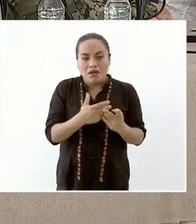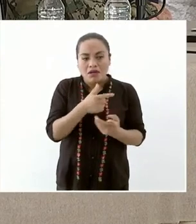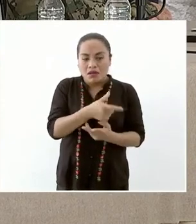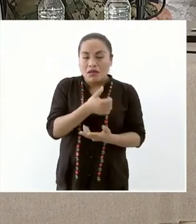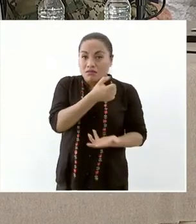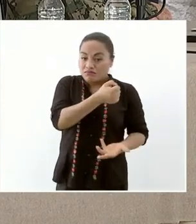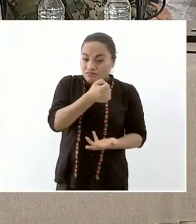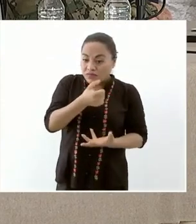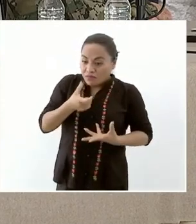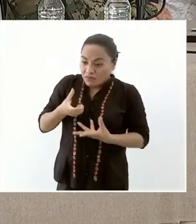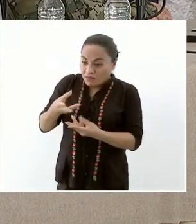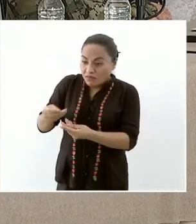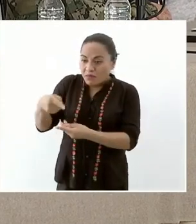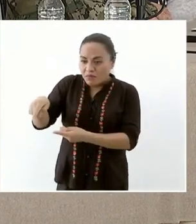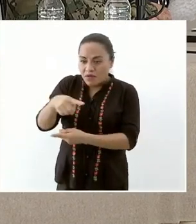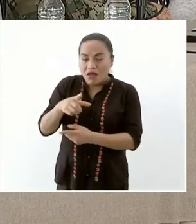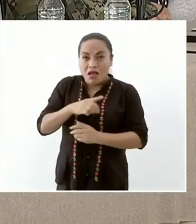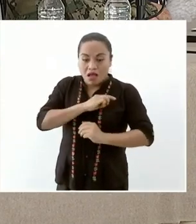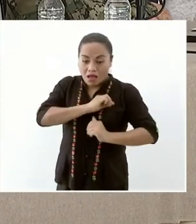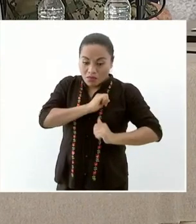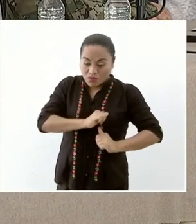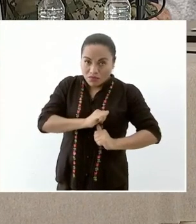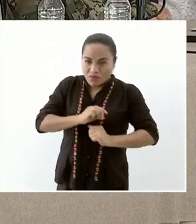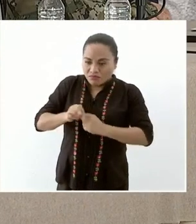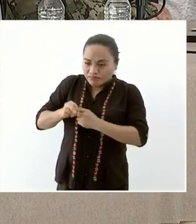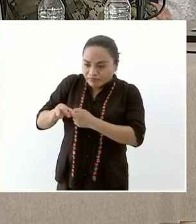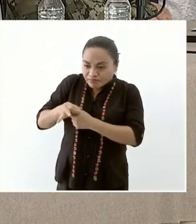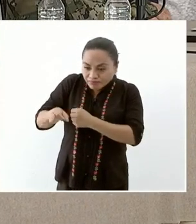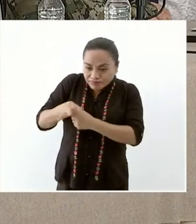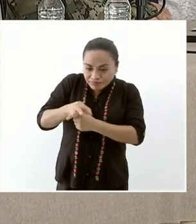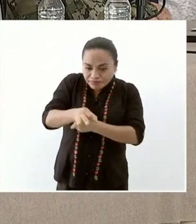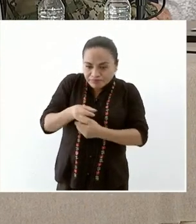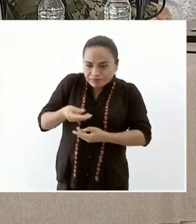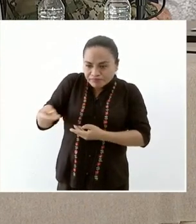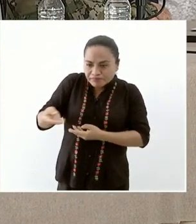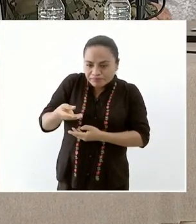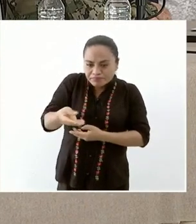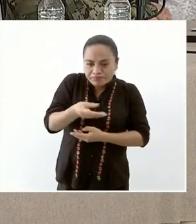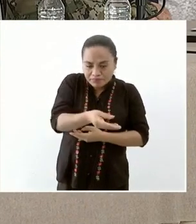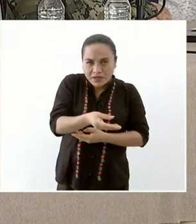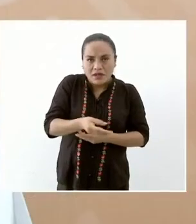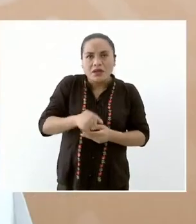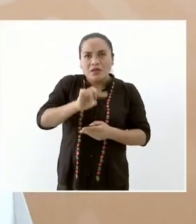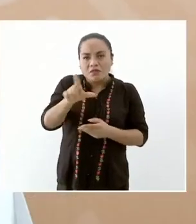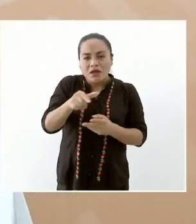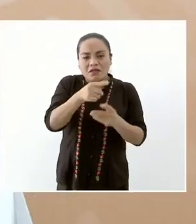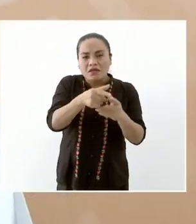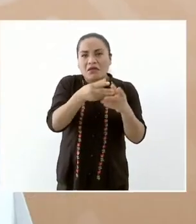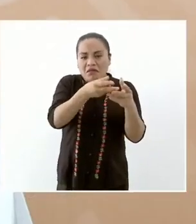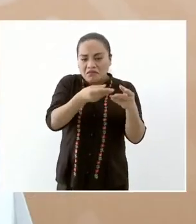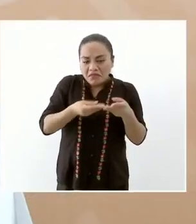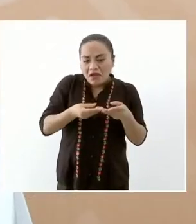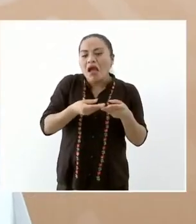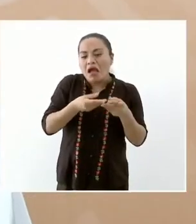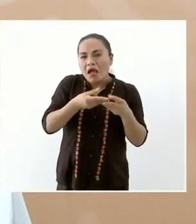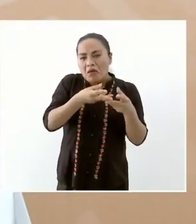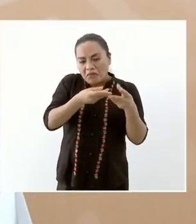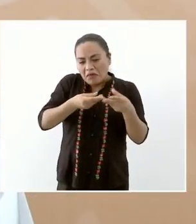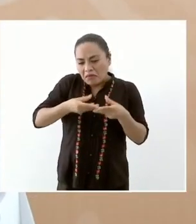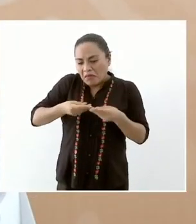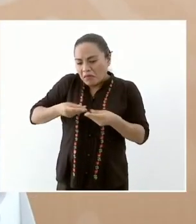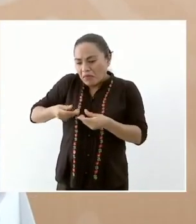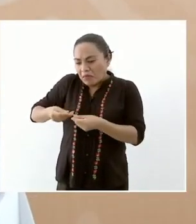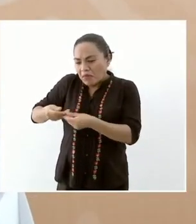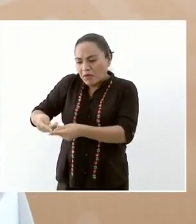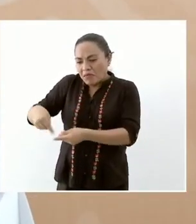muchas veces ni llegaban los fondos ahora lo que